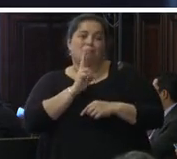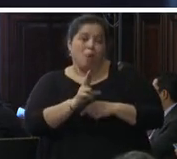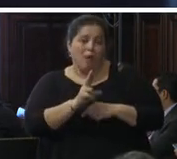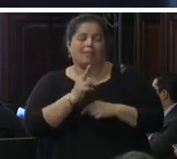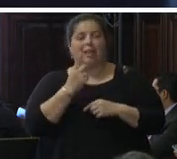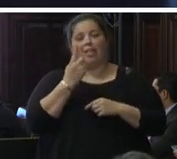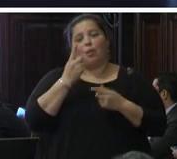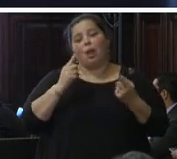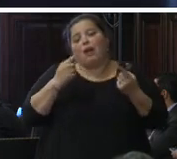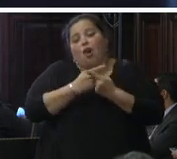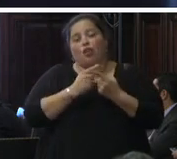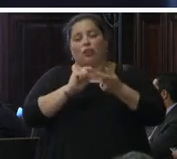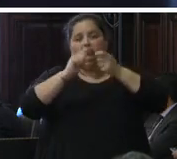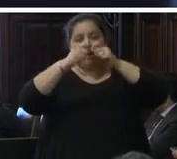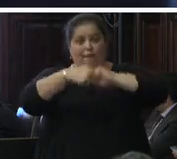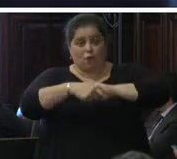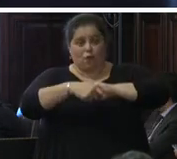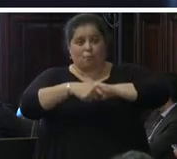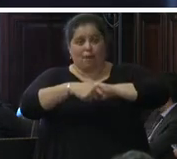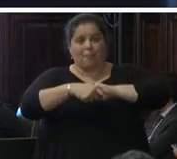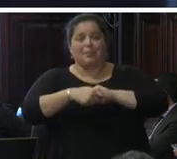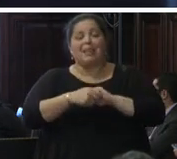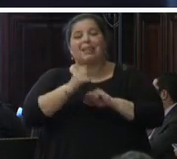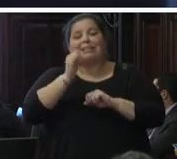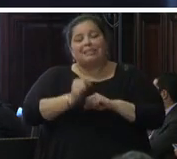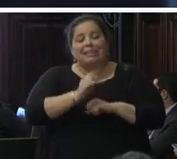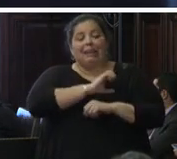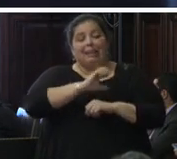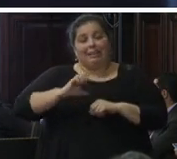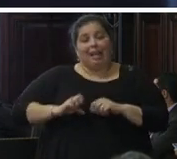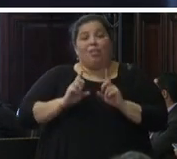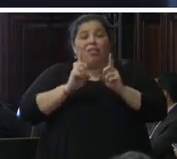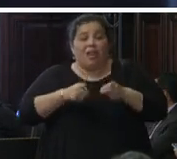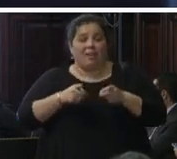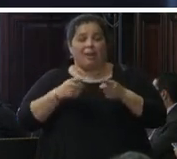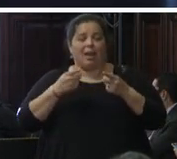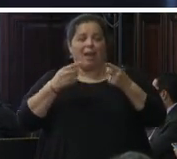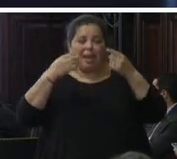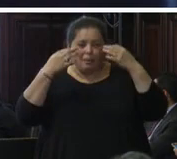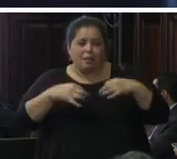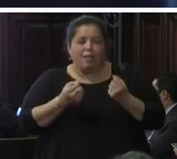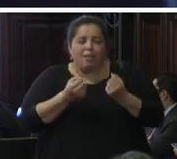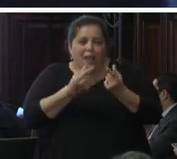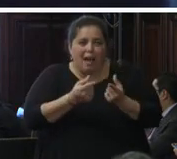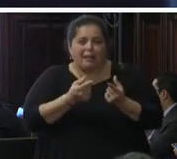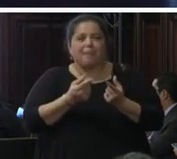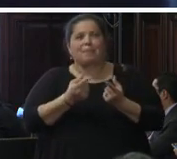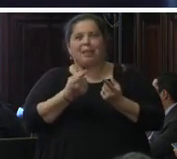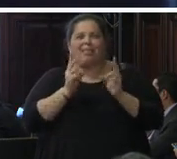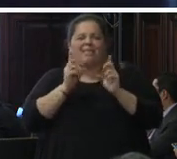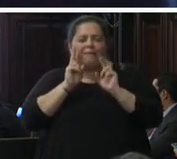contrarreforma el Estado tiene que procurar tiene que tener esta visión